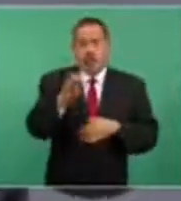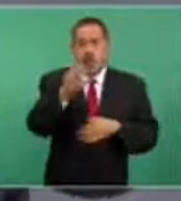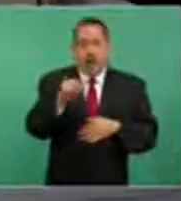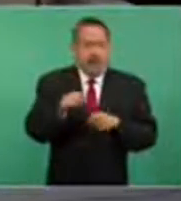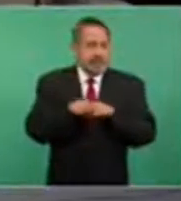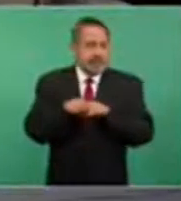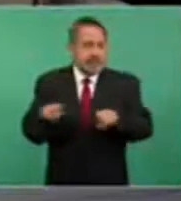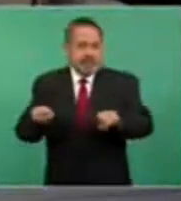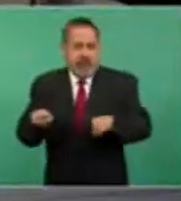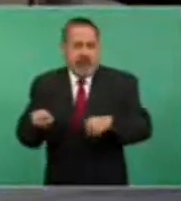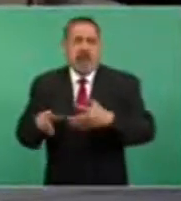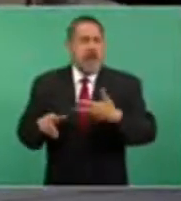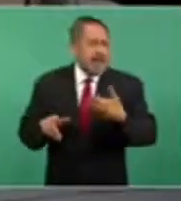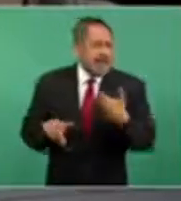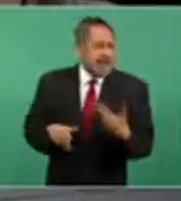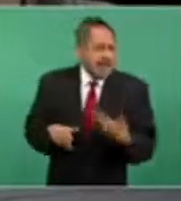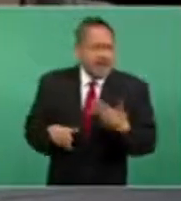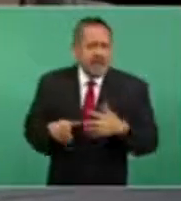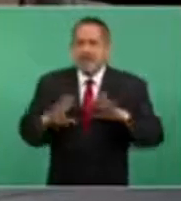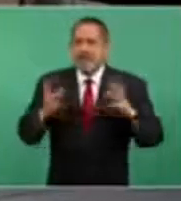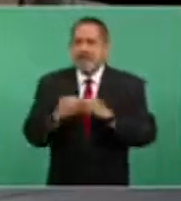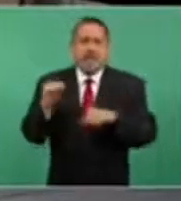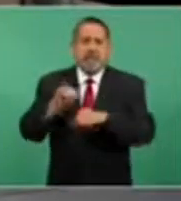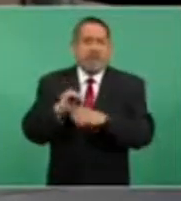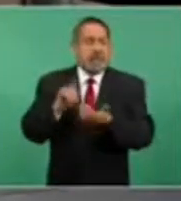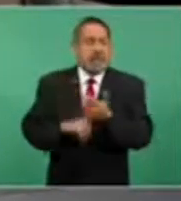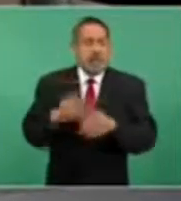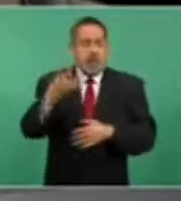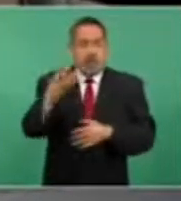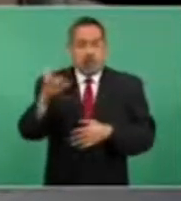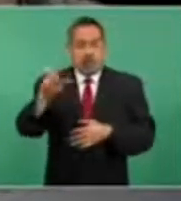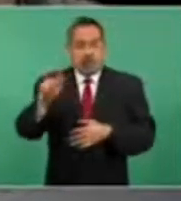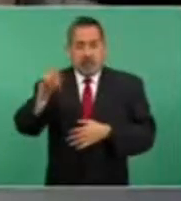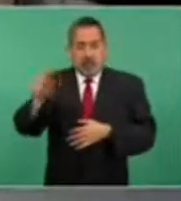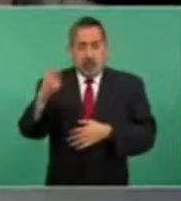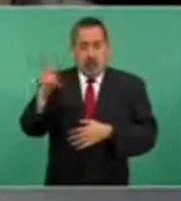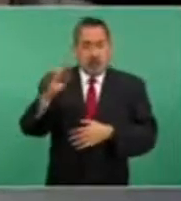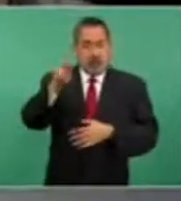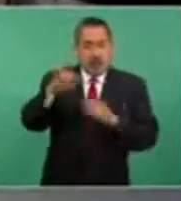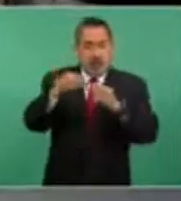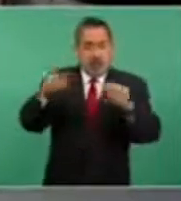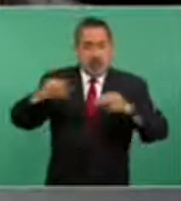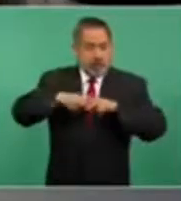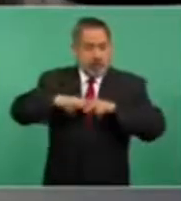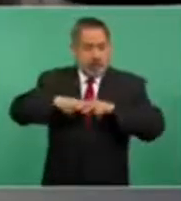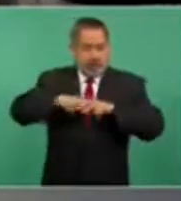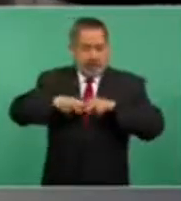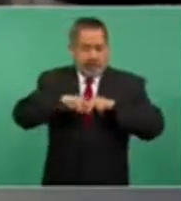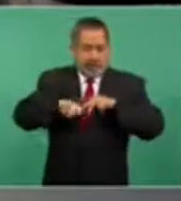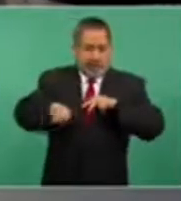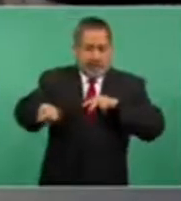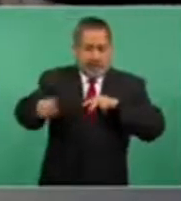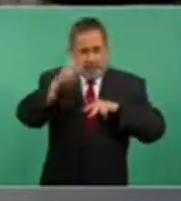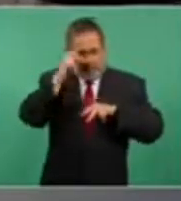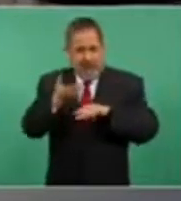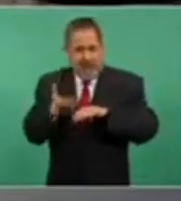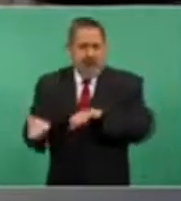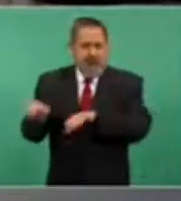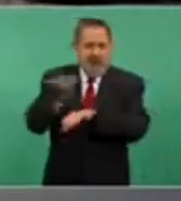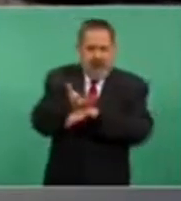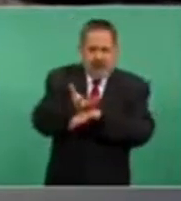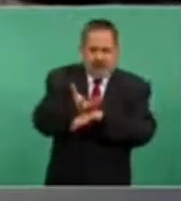así como 472 kilómetros de vías férreas también para carga y